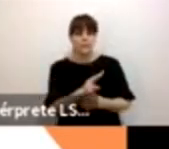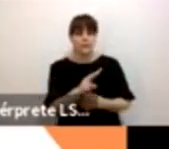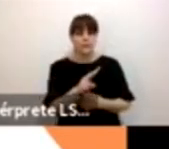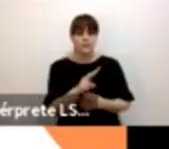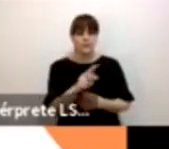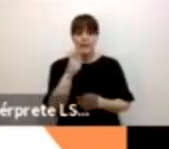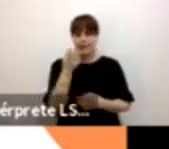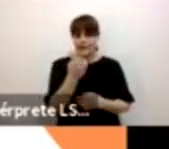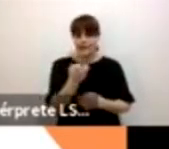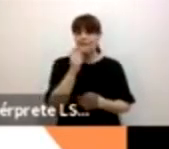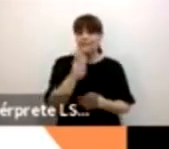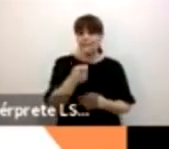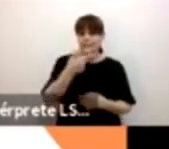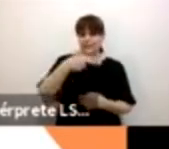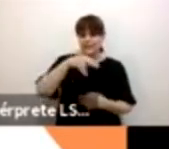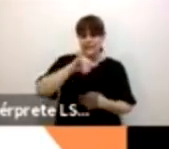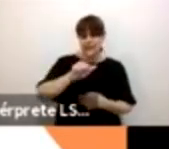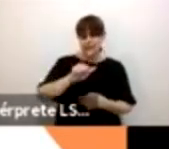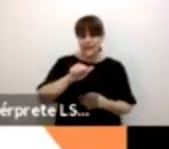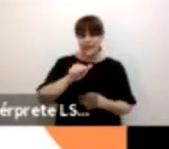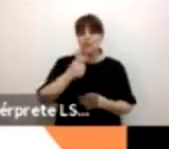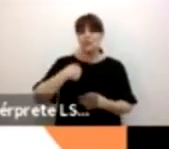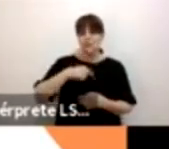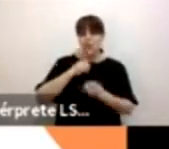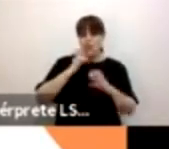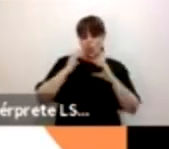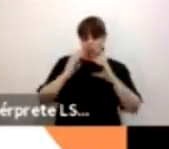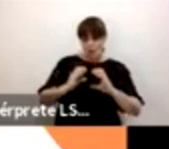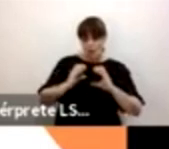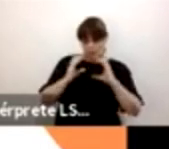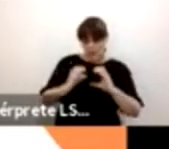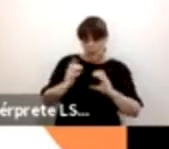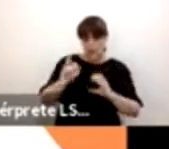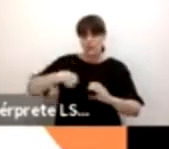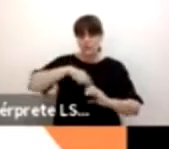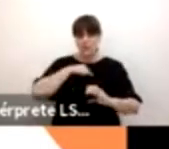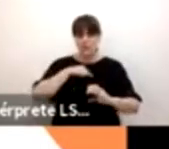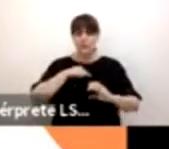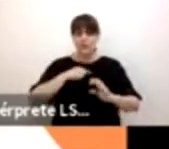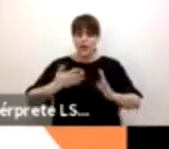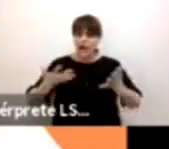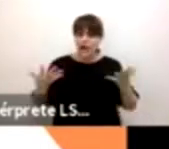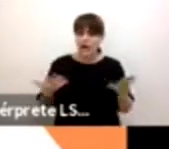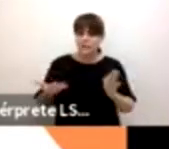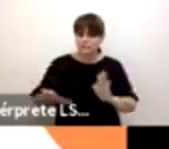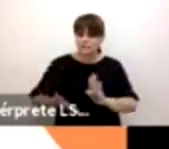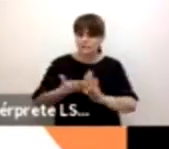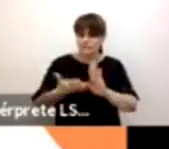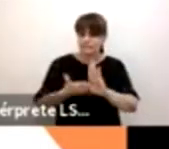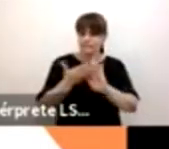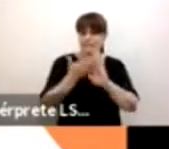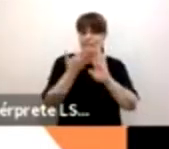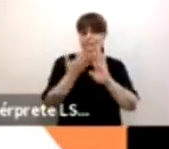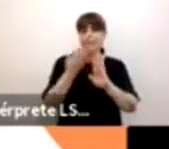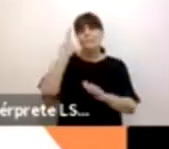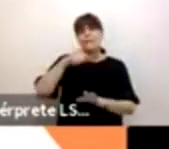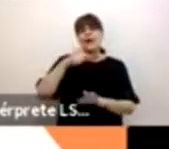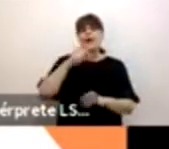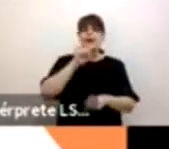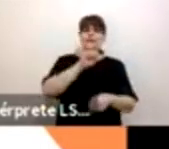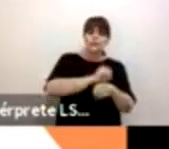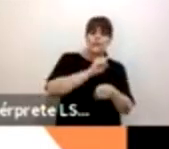Se llama Nos Cuidamos, Nos Construimos y está enfocada para poblaciones jóvenes, específicamente secundaria y preparatoria,